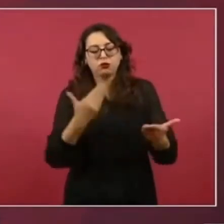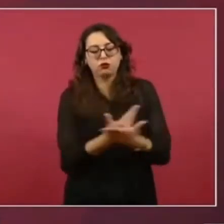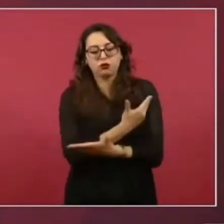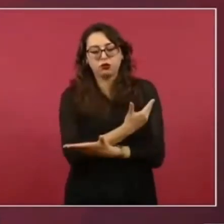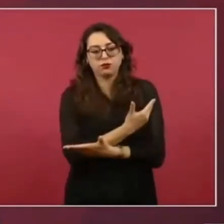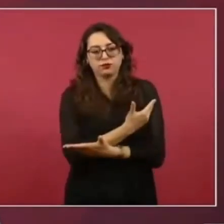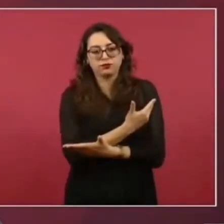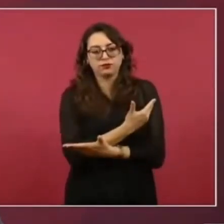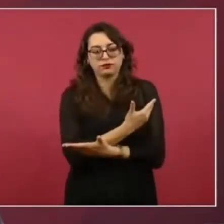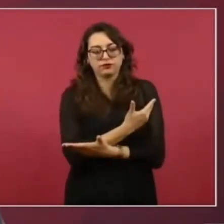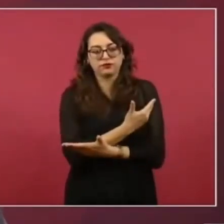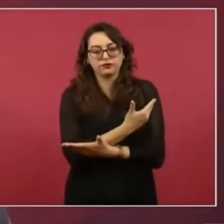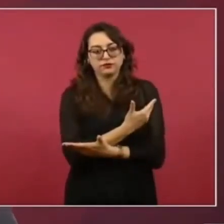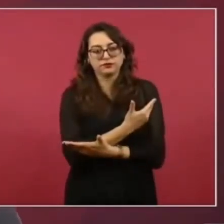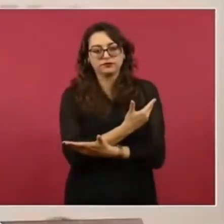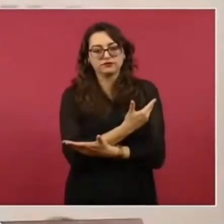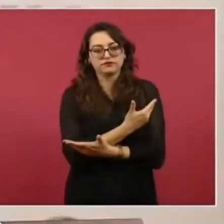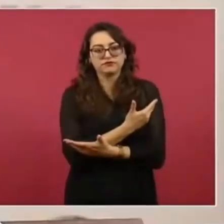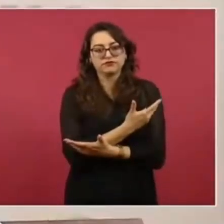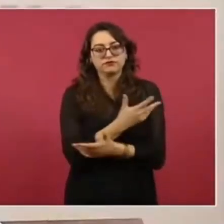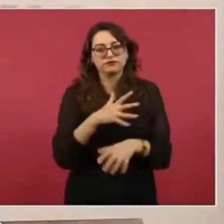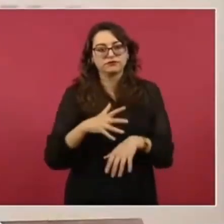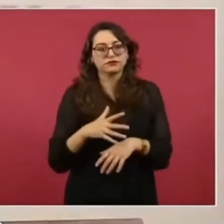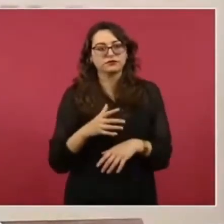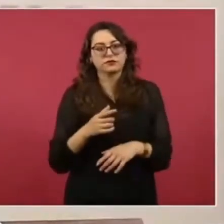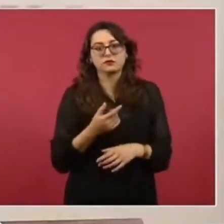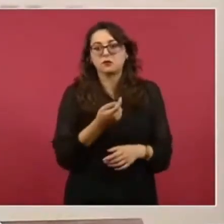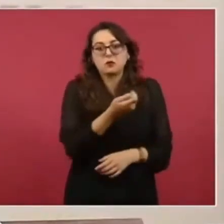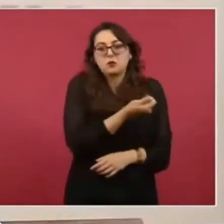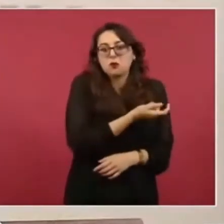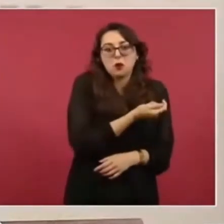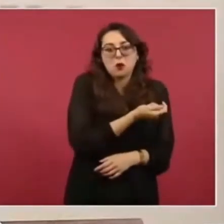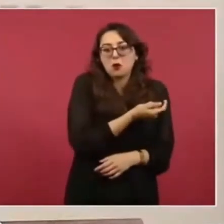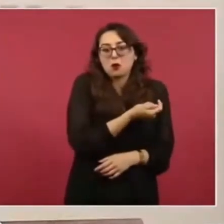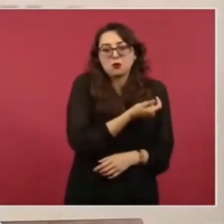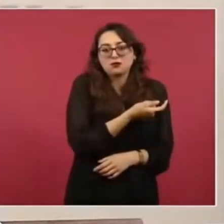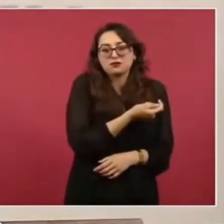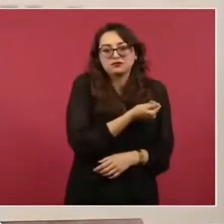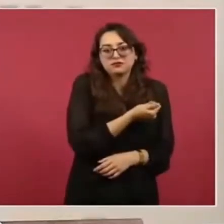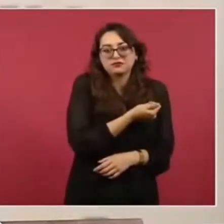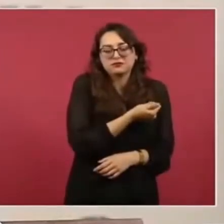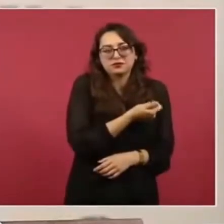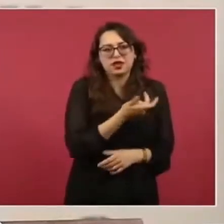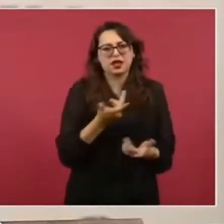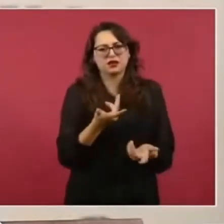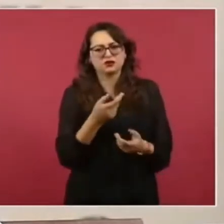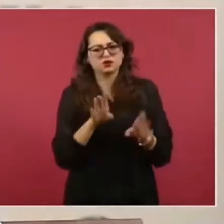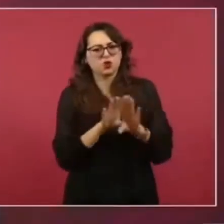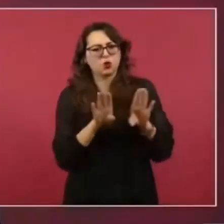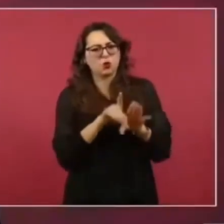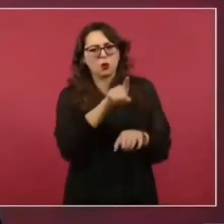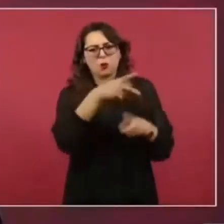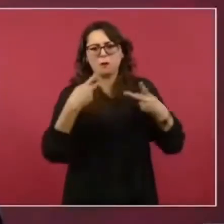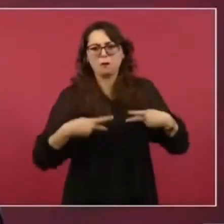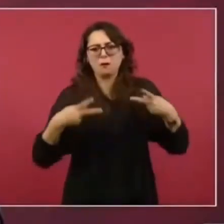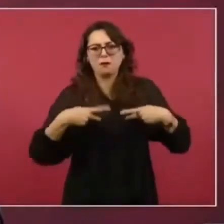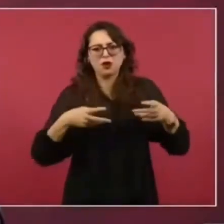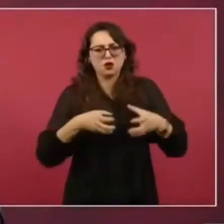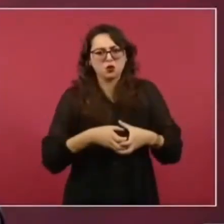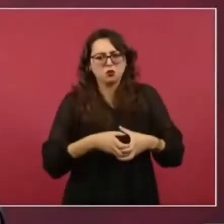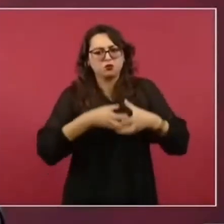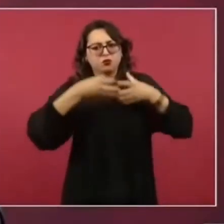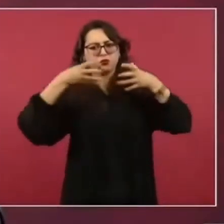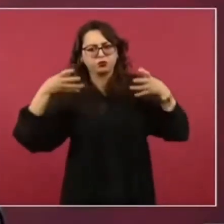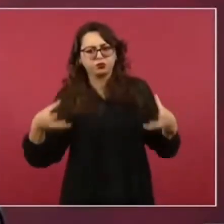Y el resto fueron migrantes. Es decir, el crecimiento demográfico de Estados Unidos, que ya de por sí es muy bajo,